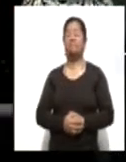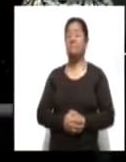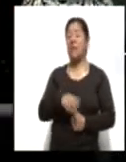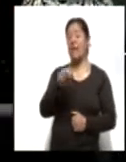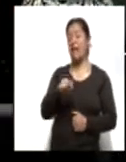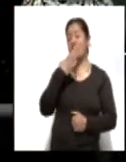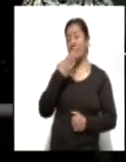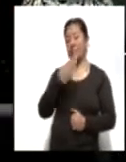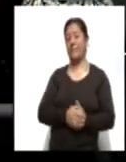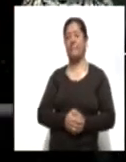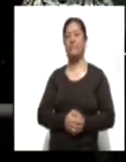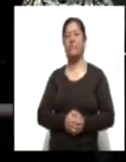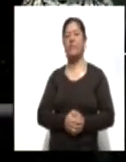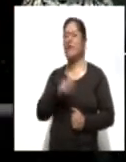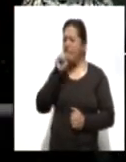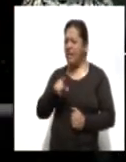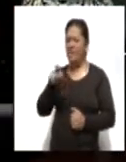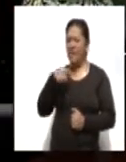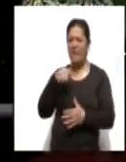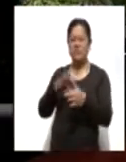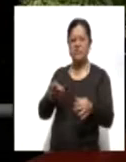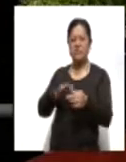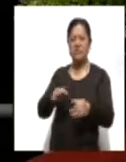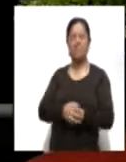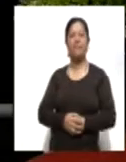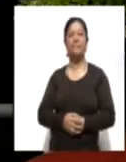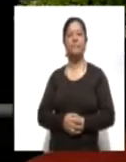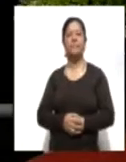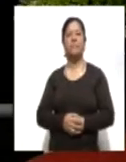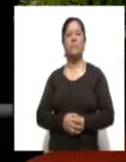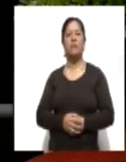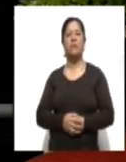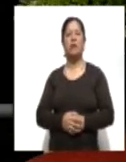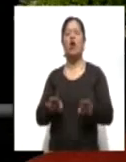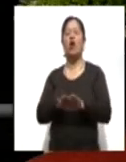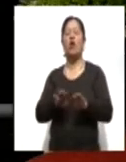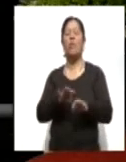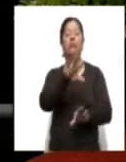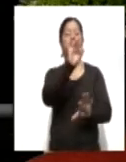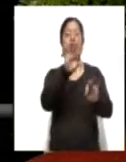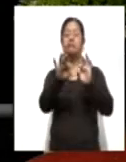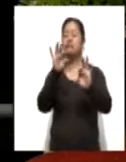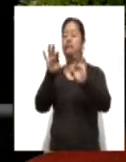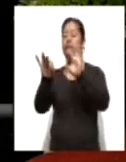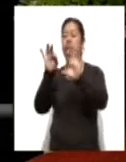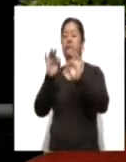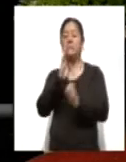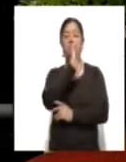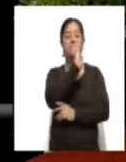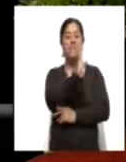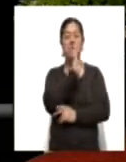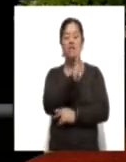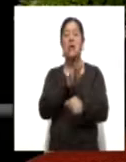reclutamiento. Y también si nos pudiera comentar en qué consiste este reclutamiento presencial y también cuáles